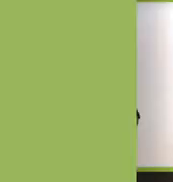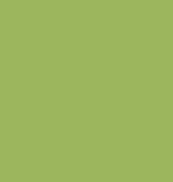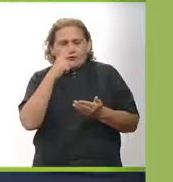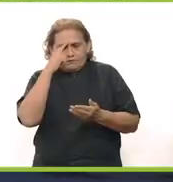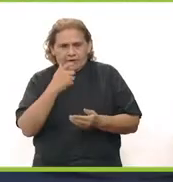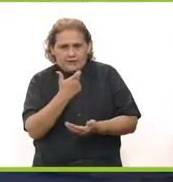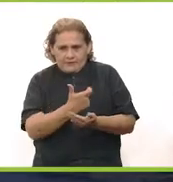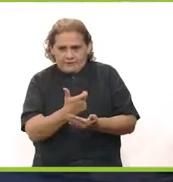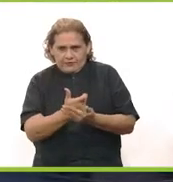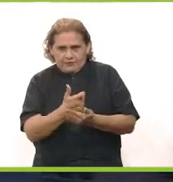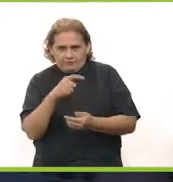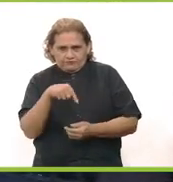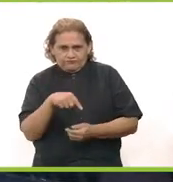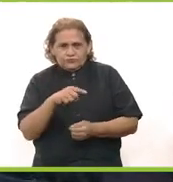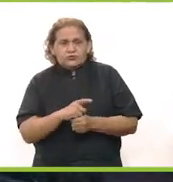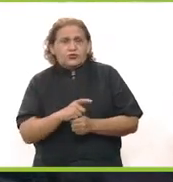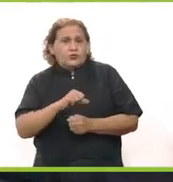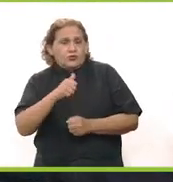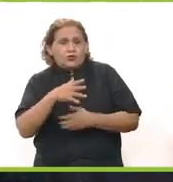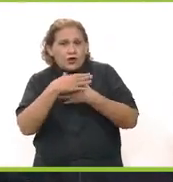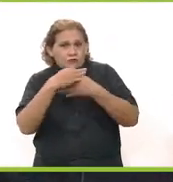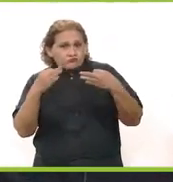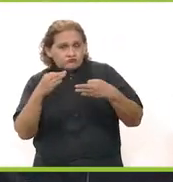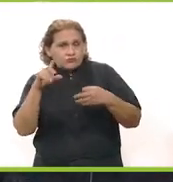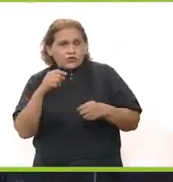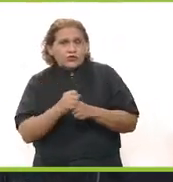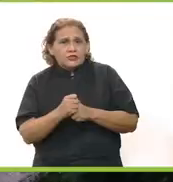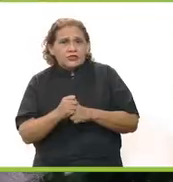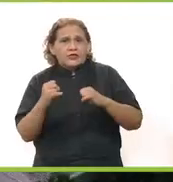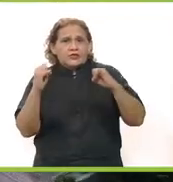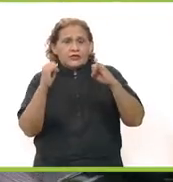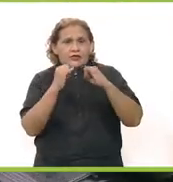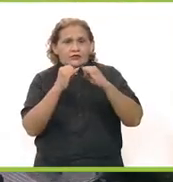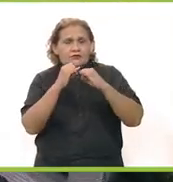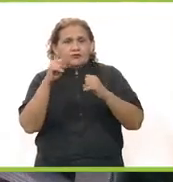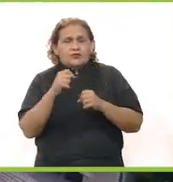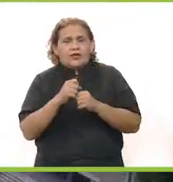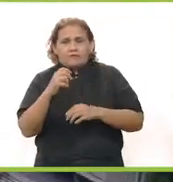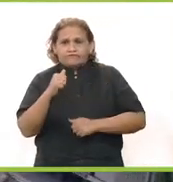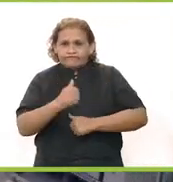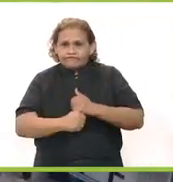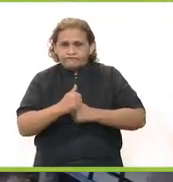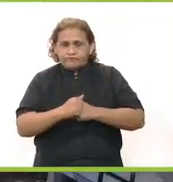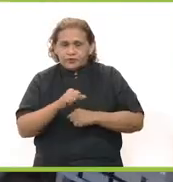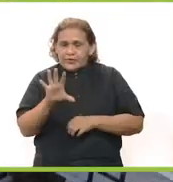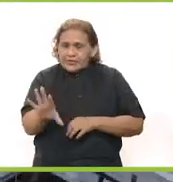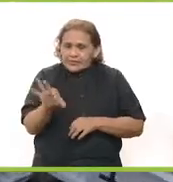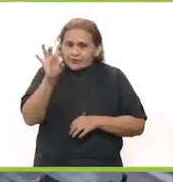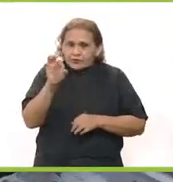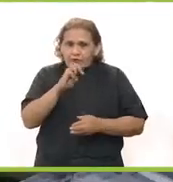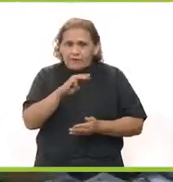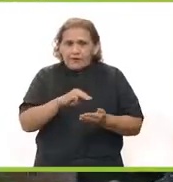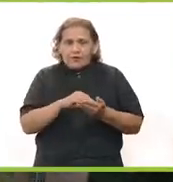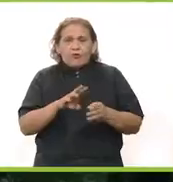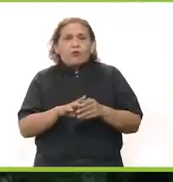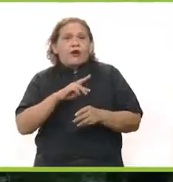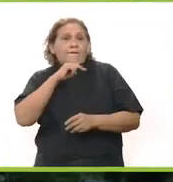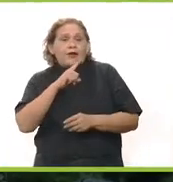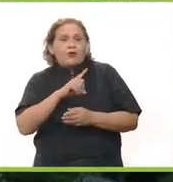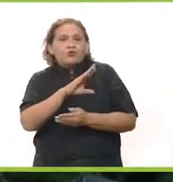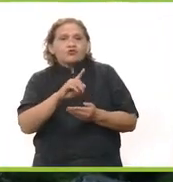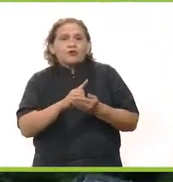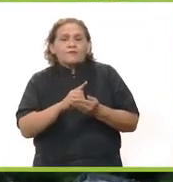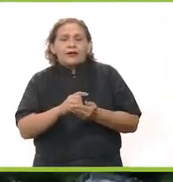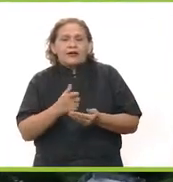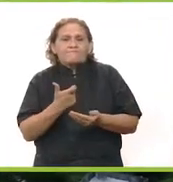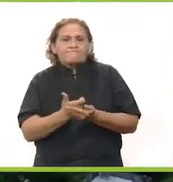de los mejores lugares para invertir en el país. Que por cierto también una muy buena noticia es que el INCO, el Instituto Mexicano de la Competitividad, seleccionó a Mérida como